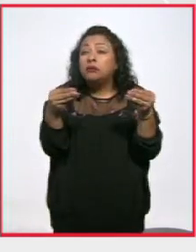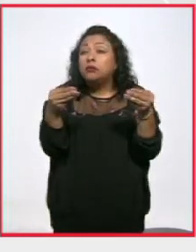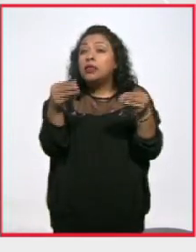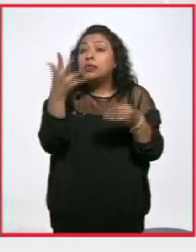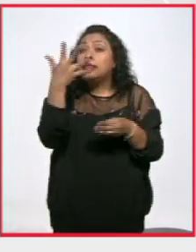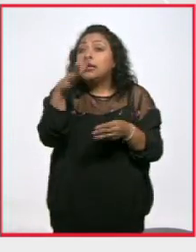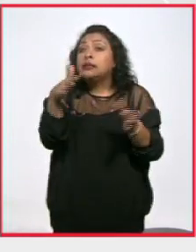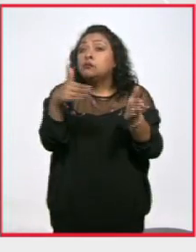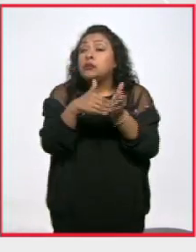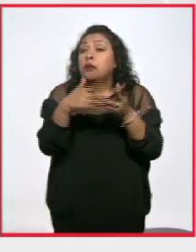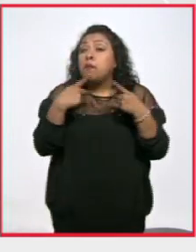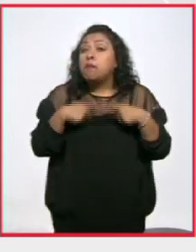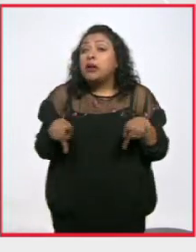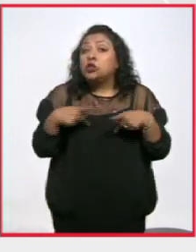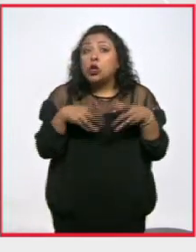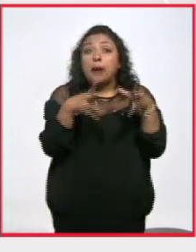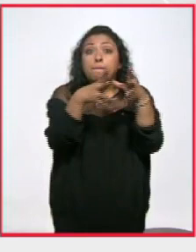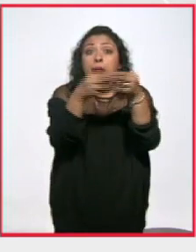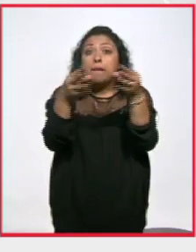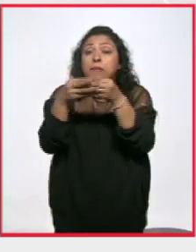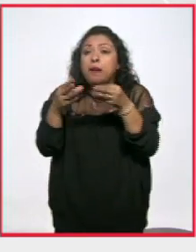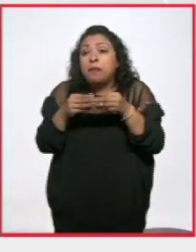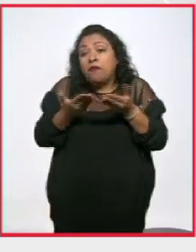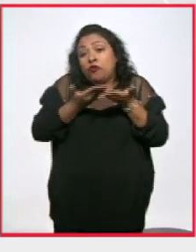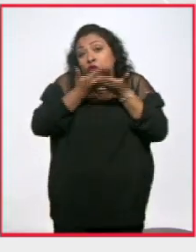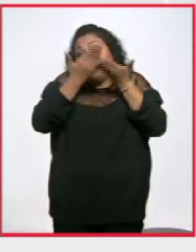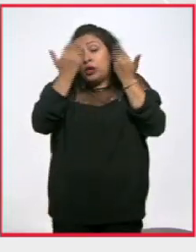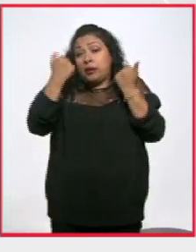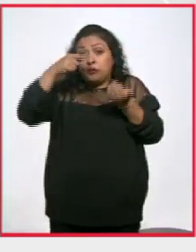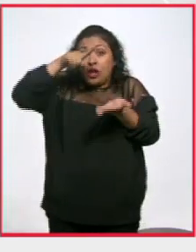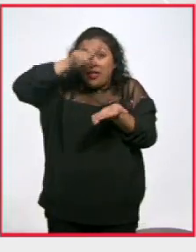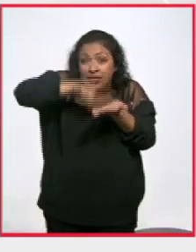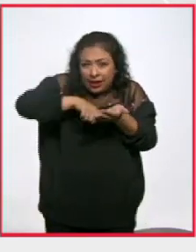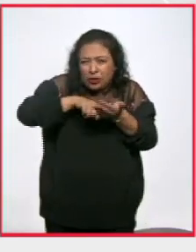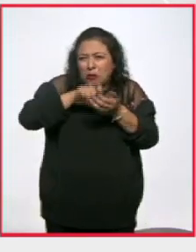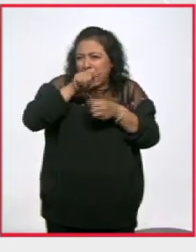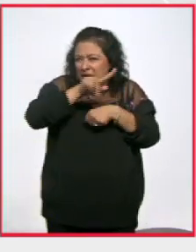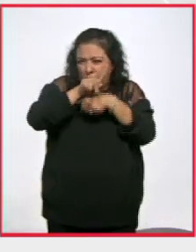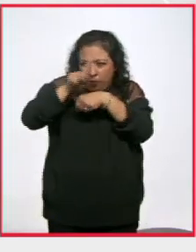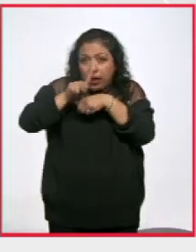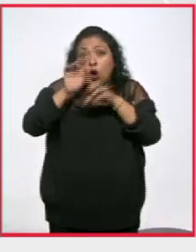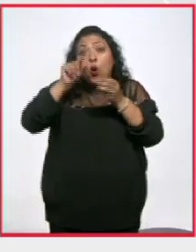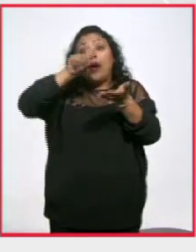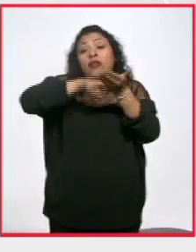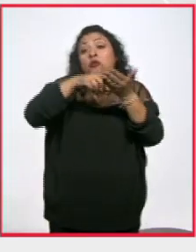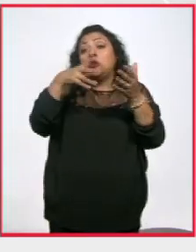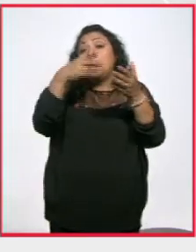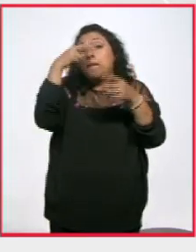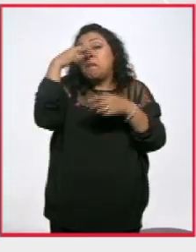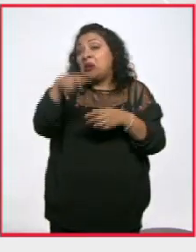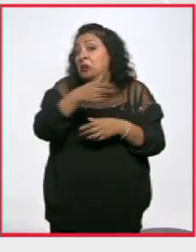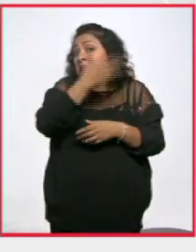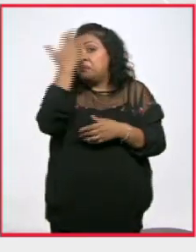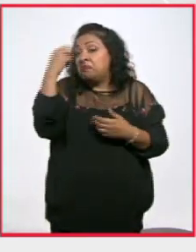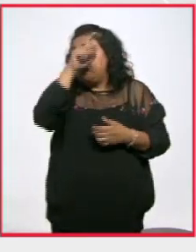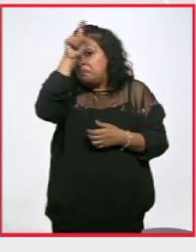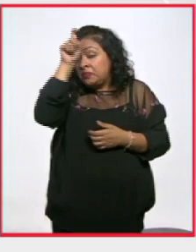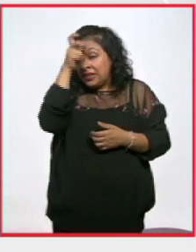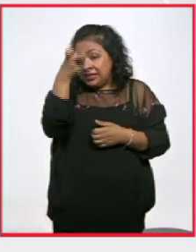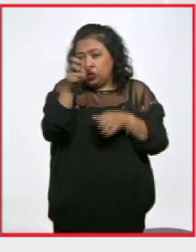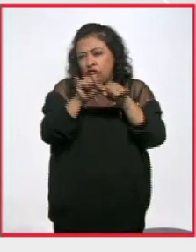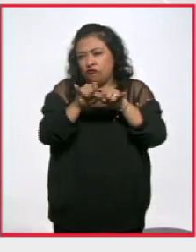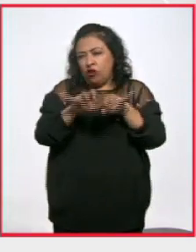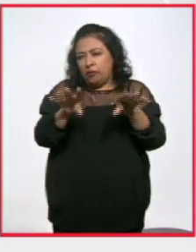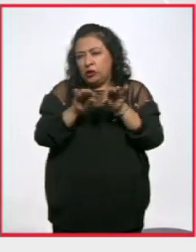10 mil personas. No sabemos si desaparecieron dentro de estos países o dentro de México. Este es un dato muy importante porque